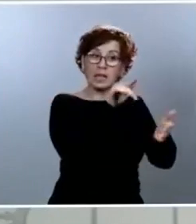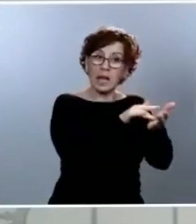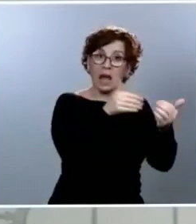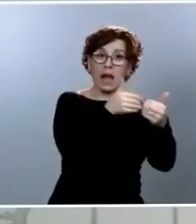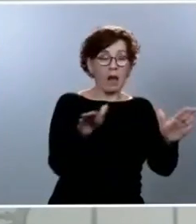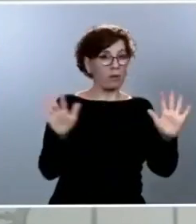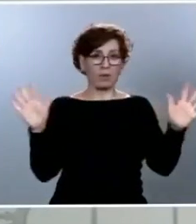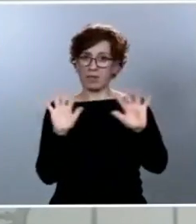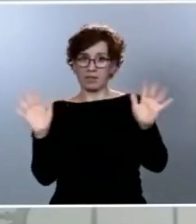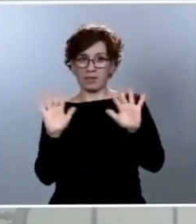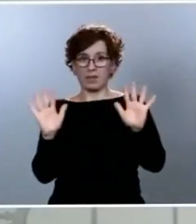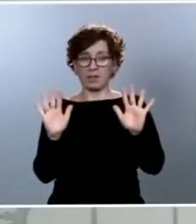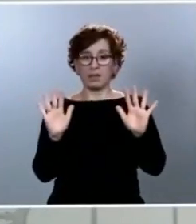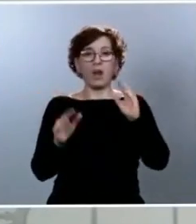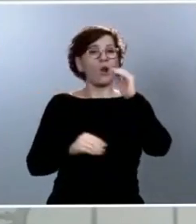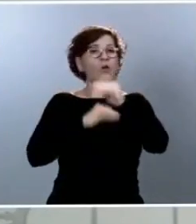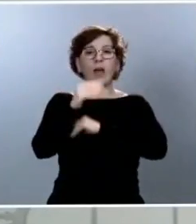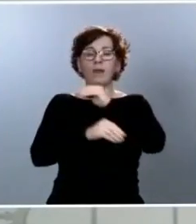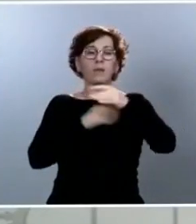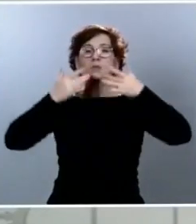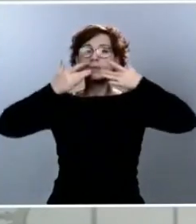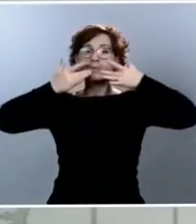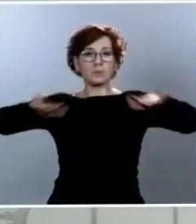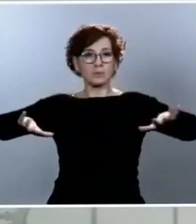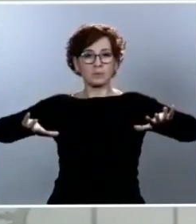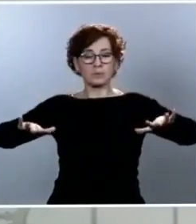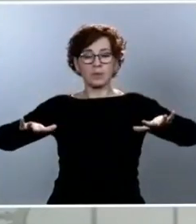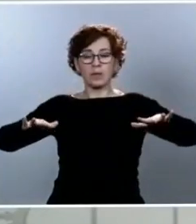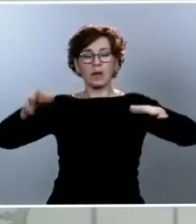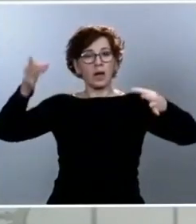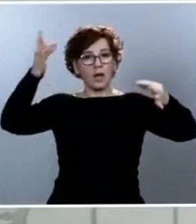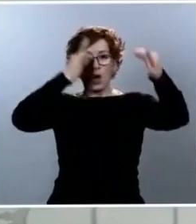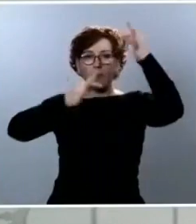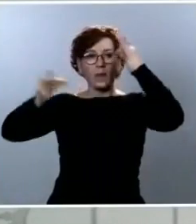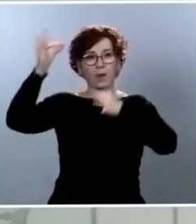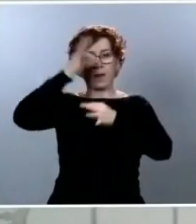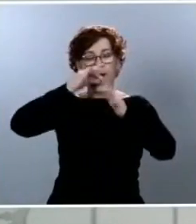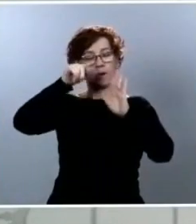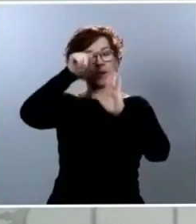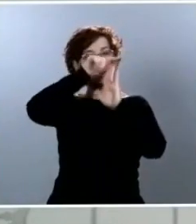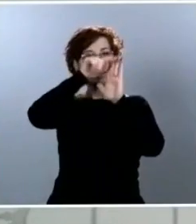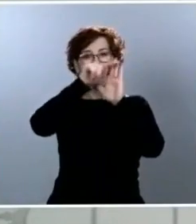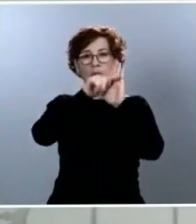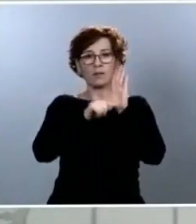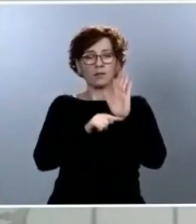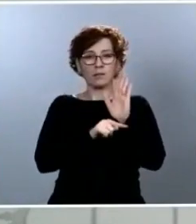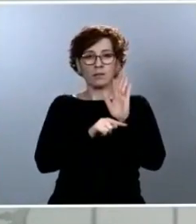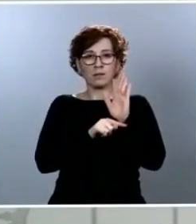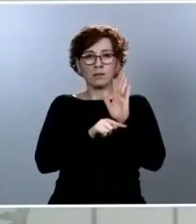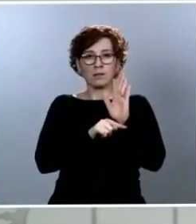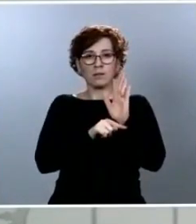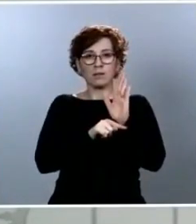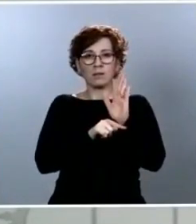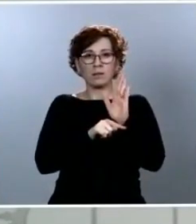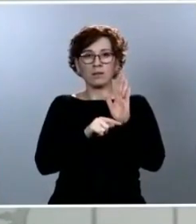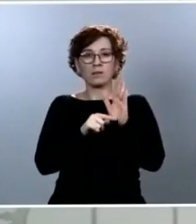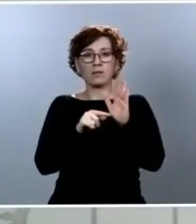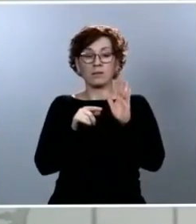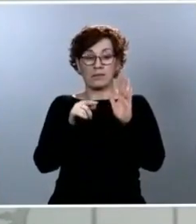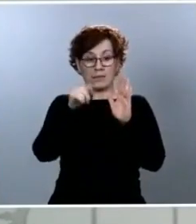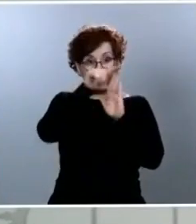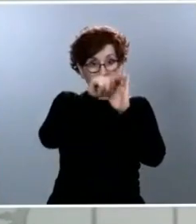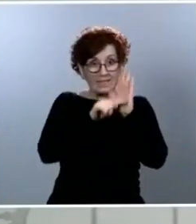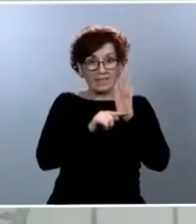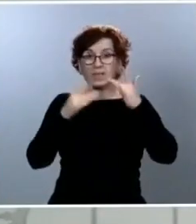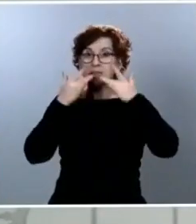un cuadro de mandos, una serie de indicadores objetivos, indiscutibles, en base a los cuales vamos a hacer que los